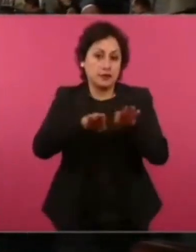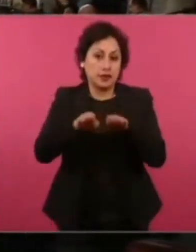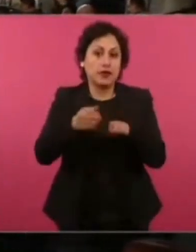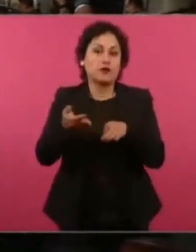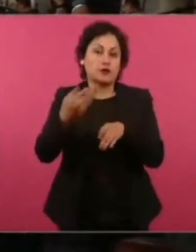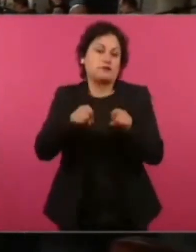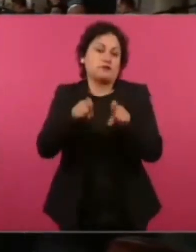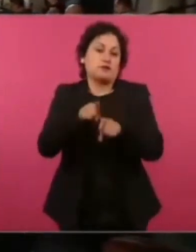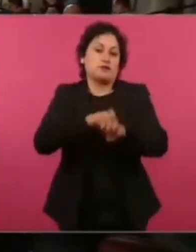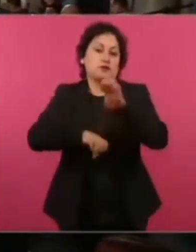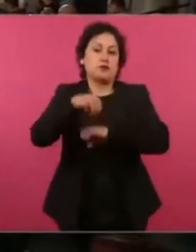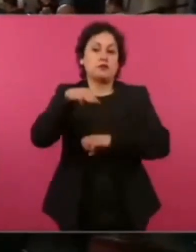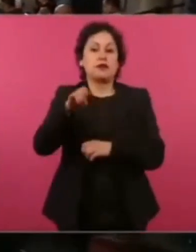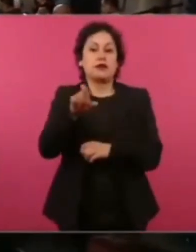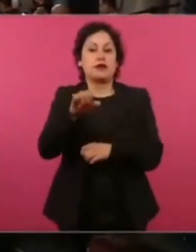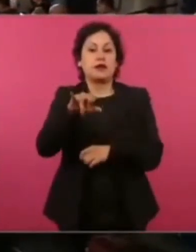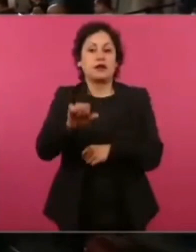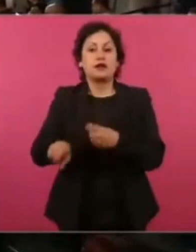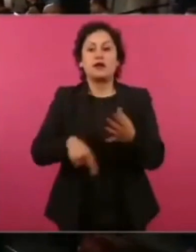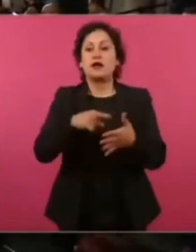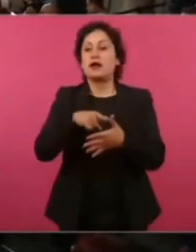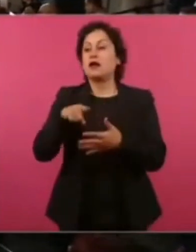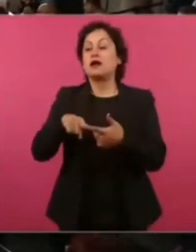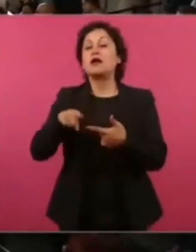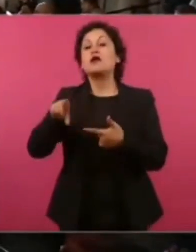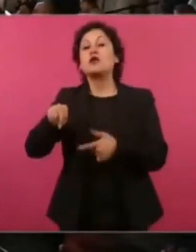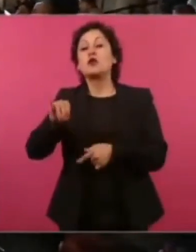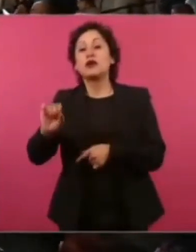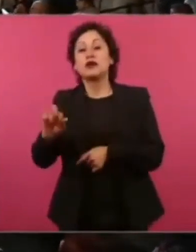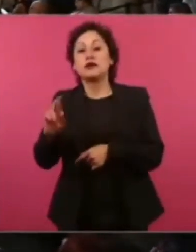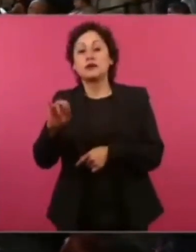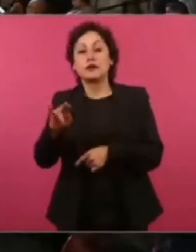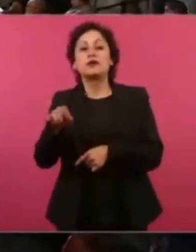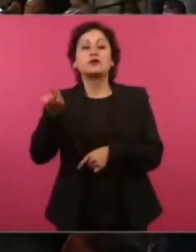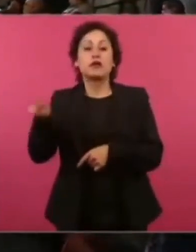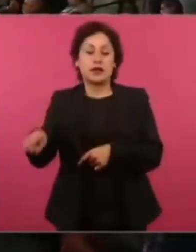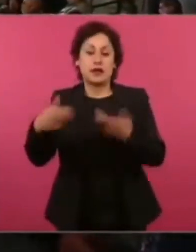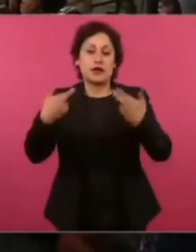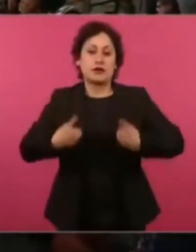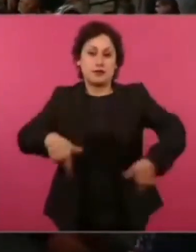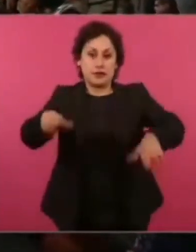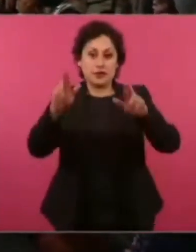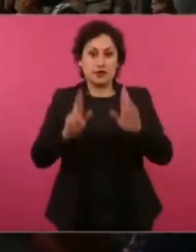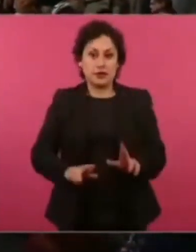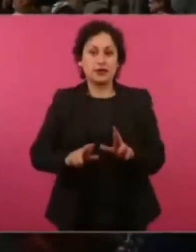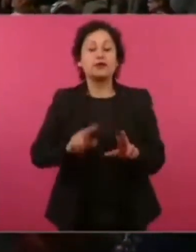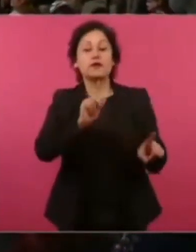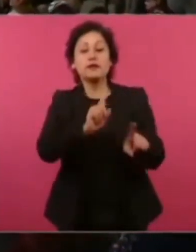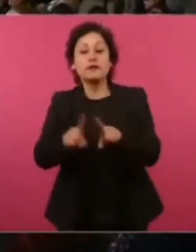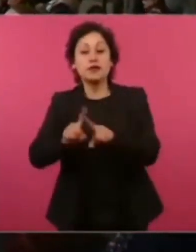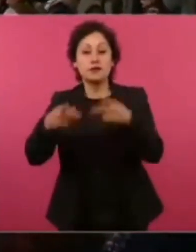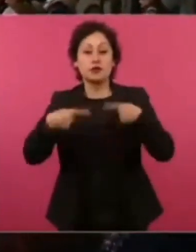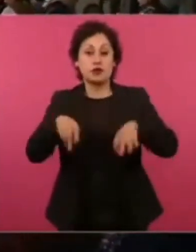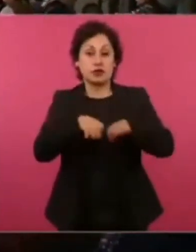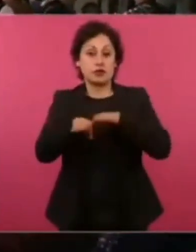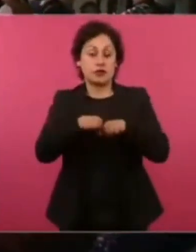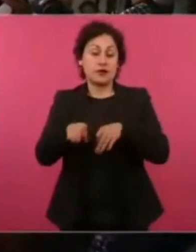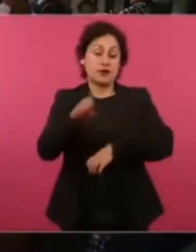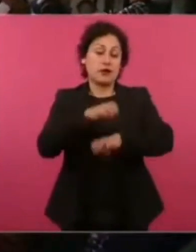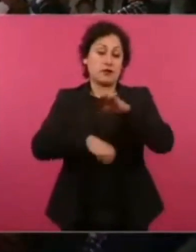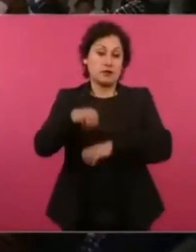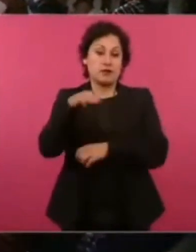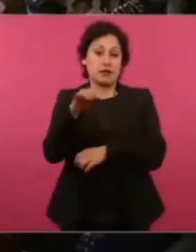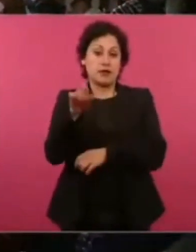Sinue Viveros, representante de la Asociación Sindical de Sobrecargos de Aviación de México. Y Francisco